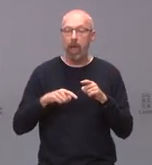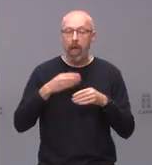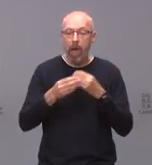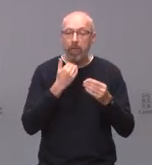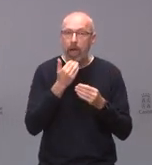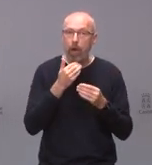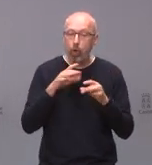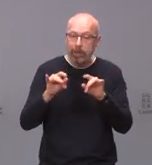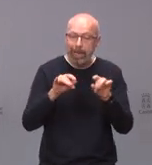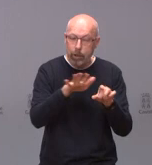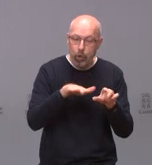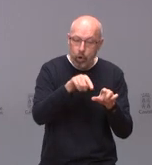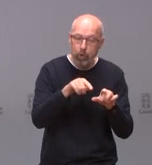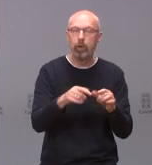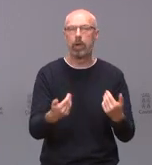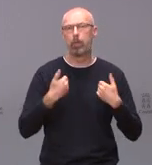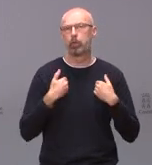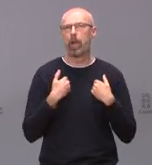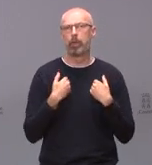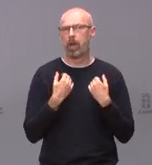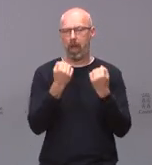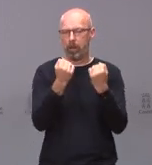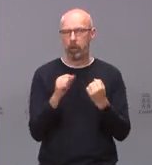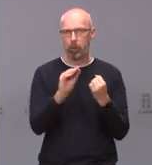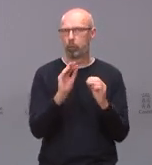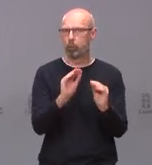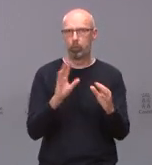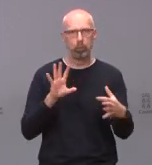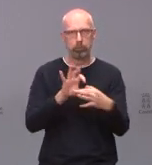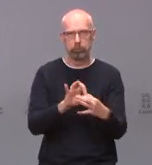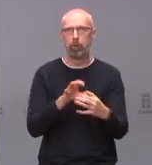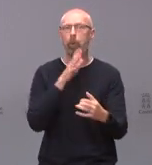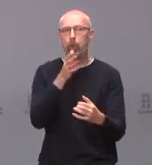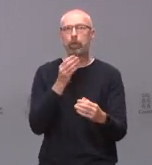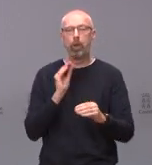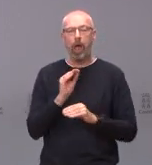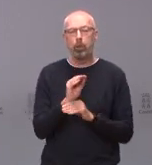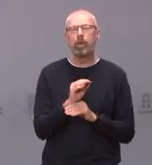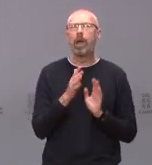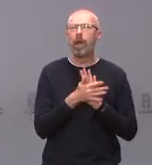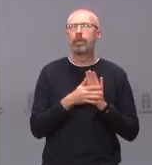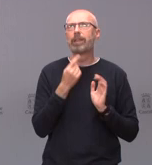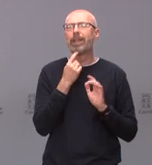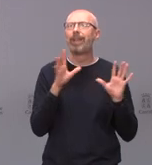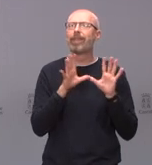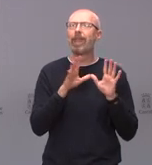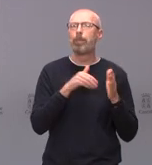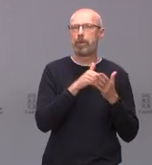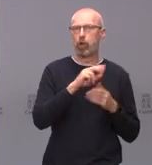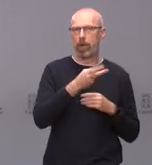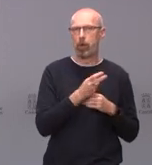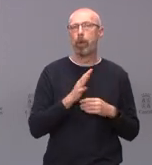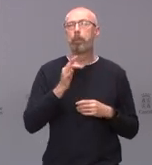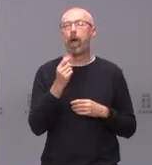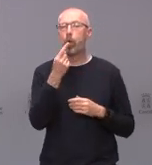responsabilidad de la administración competente que lo presta y por tanto la ayuda estamos hablando que son 10 millones de euros más un más algo más de un millón de